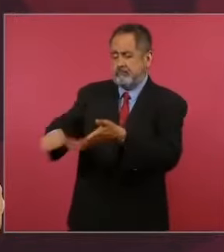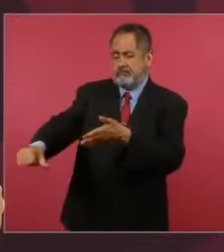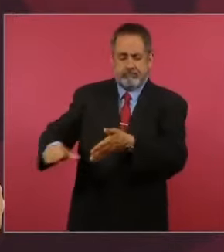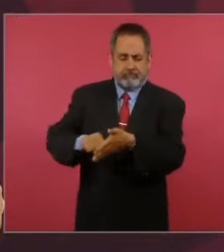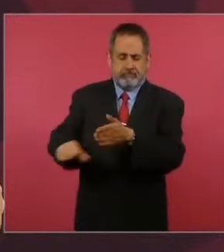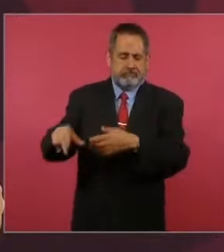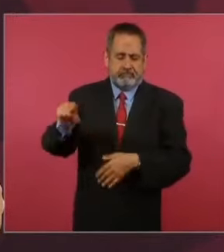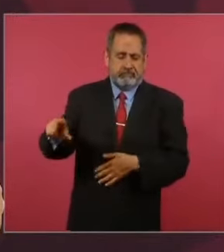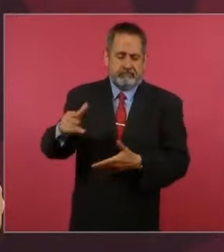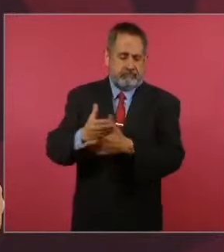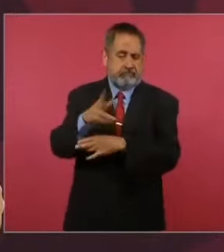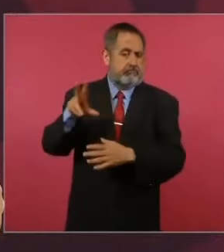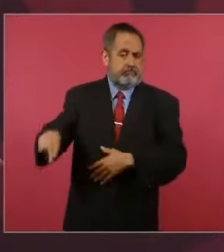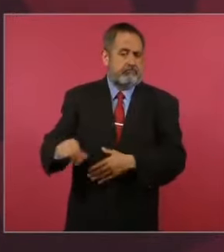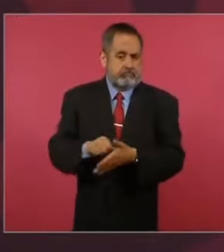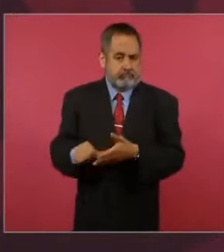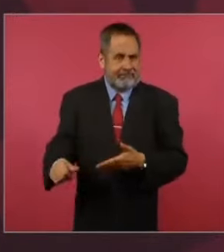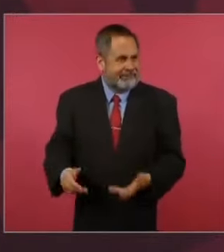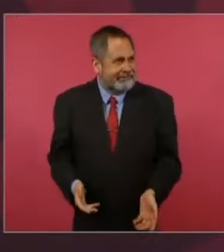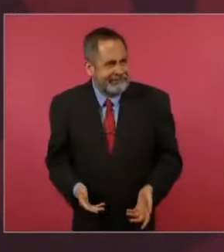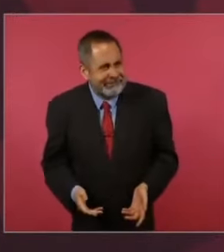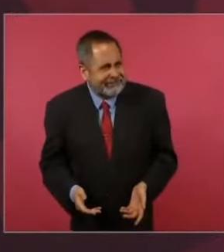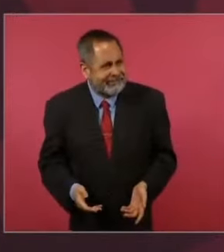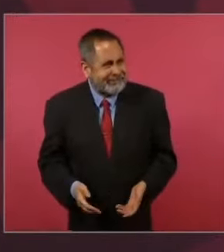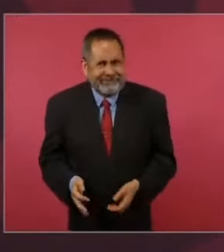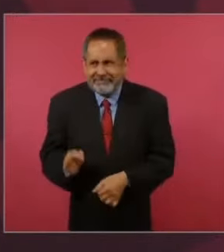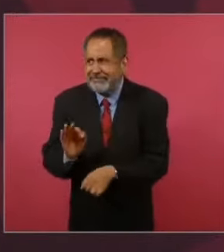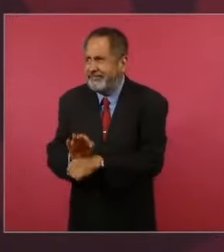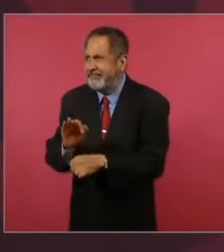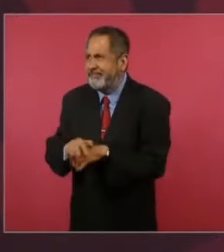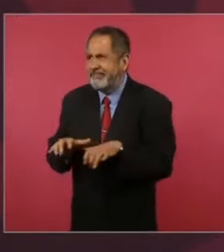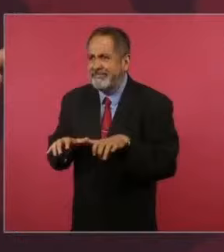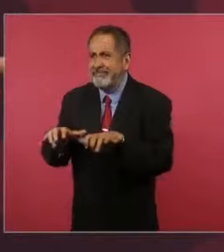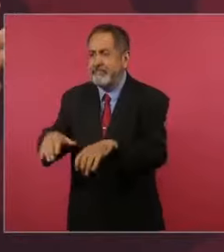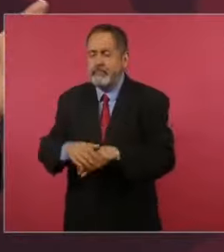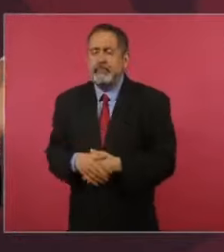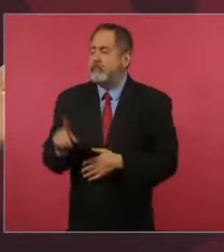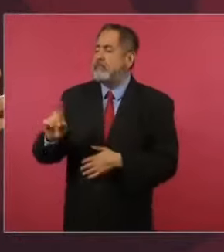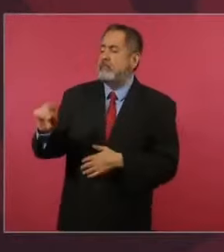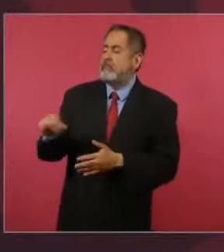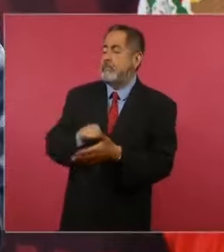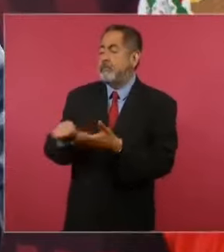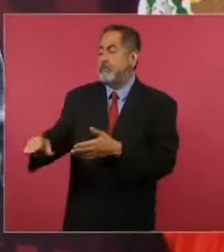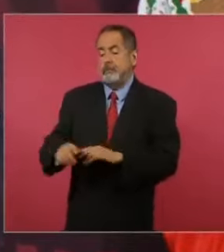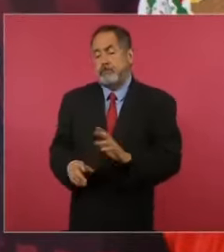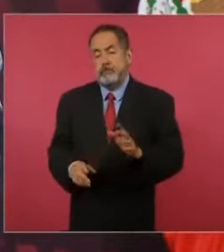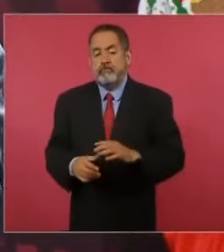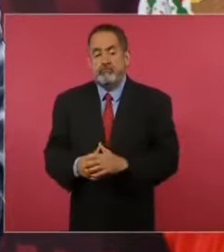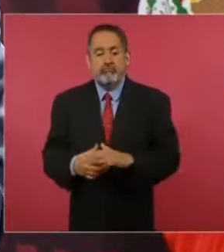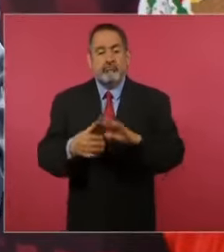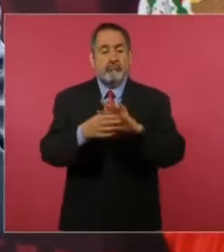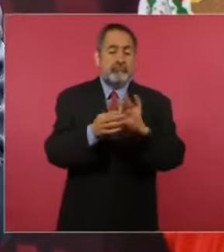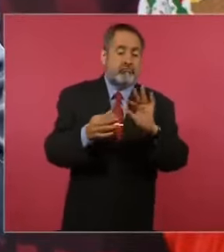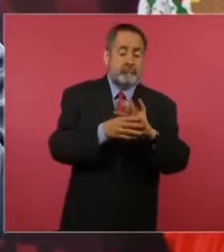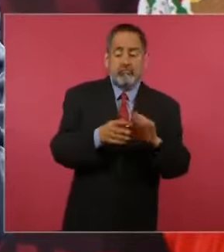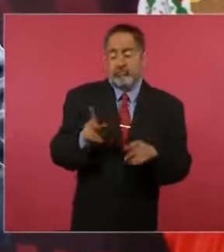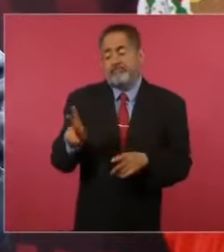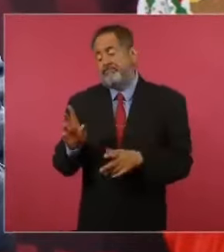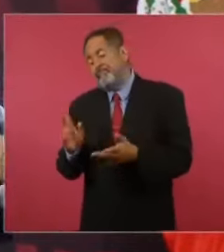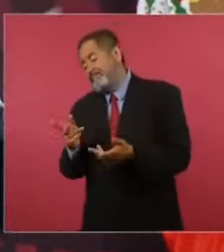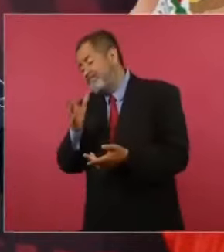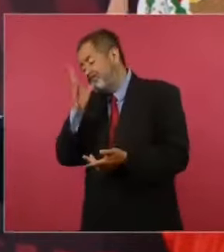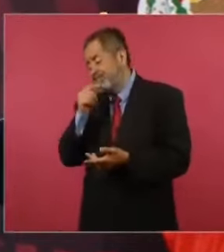esgrimiendo, utilizando como excusa, como